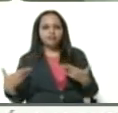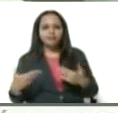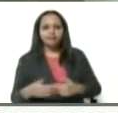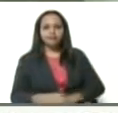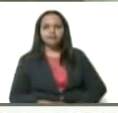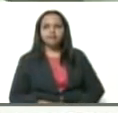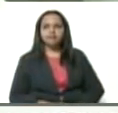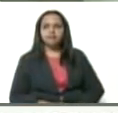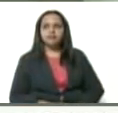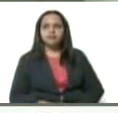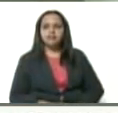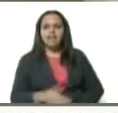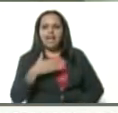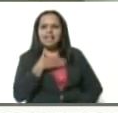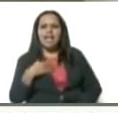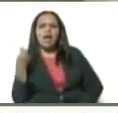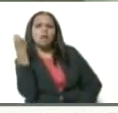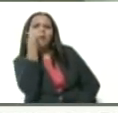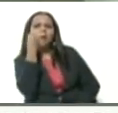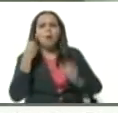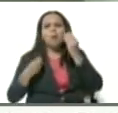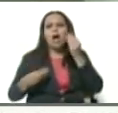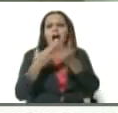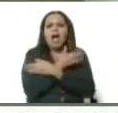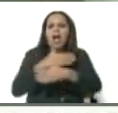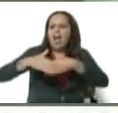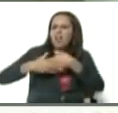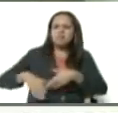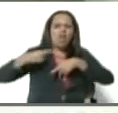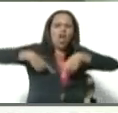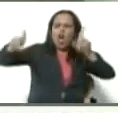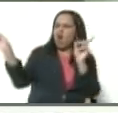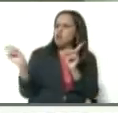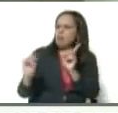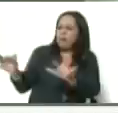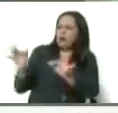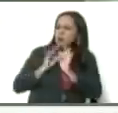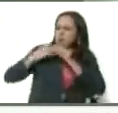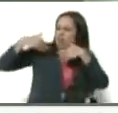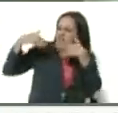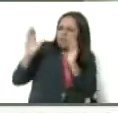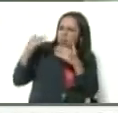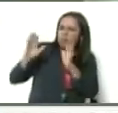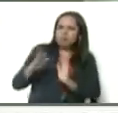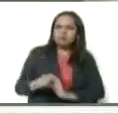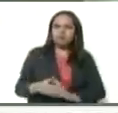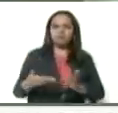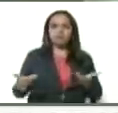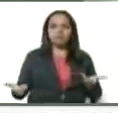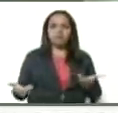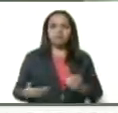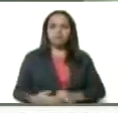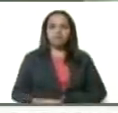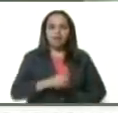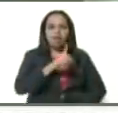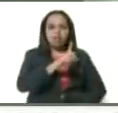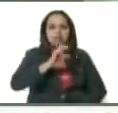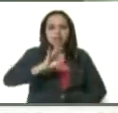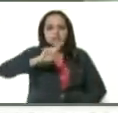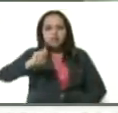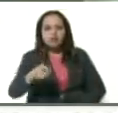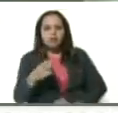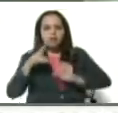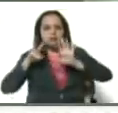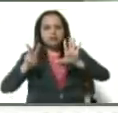Que quiere llegar abrazando y besando a todo el mundo y le da la mano, no, hombre, eso no se le pega a uno. Ah, bueno. Ese 13.7%